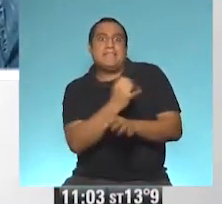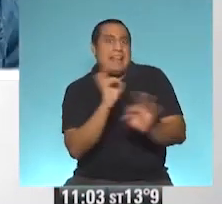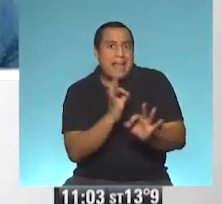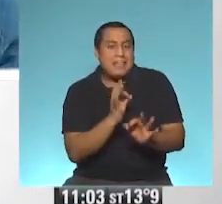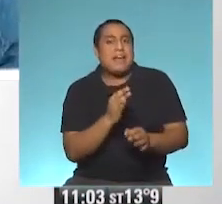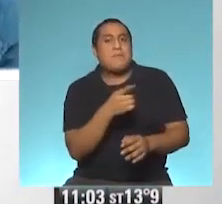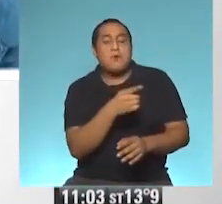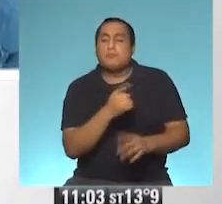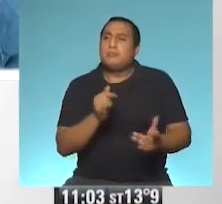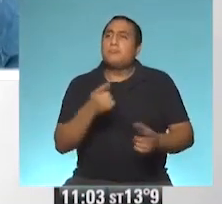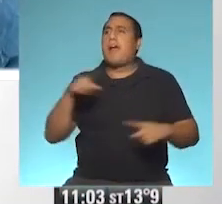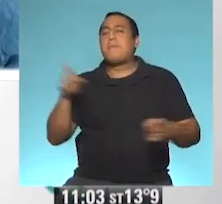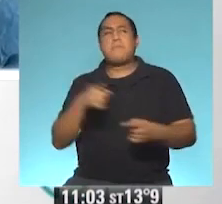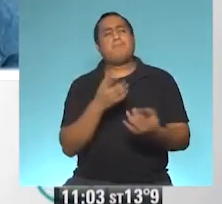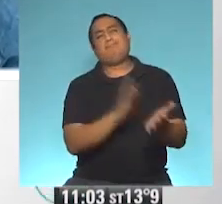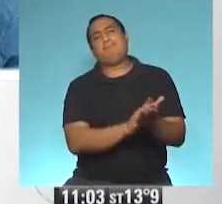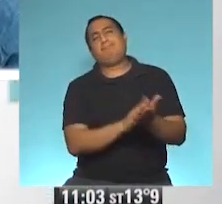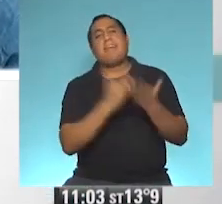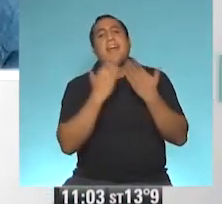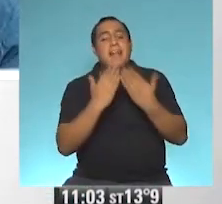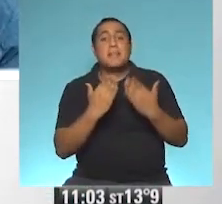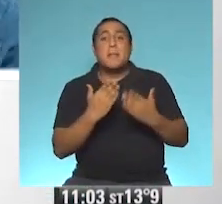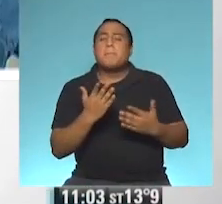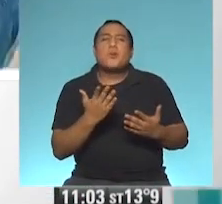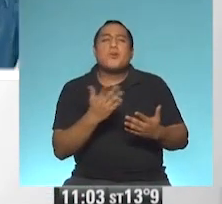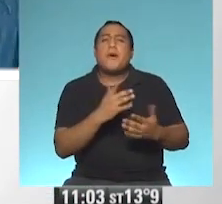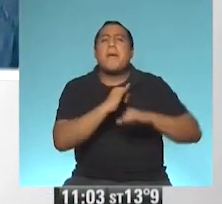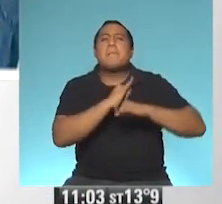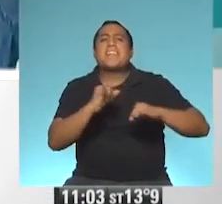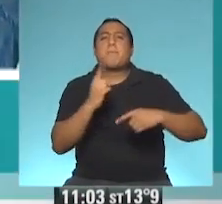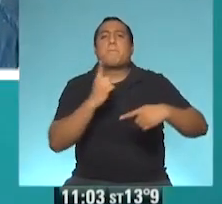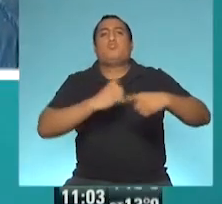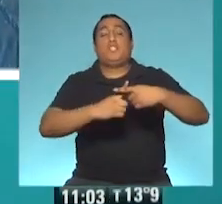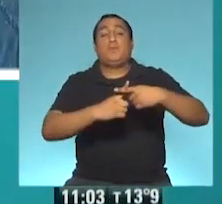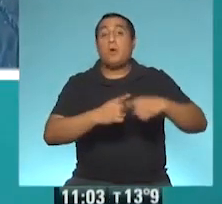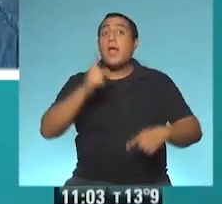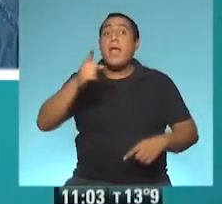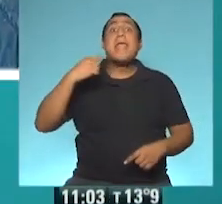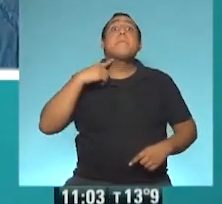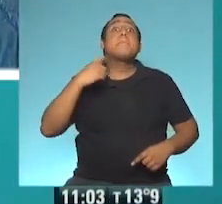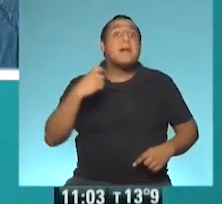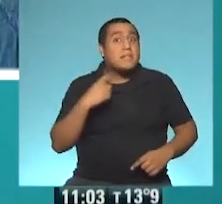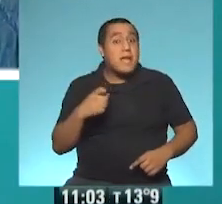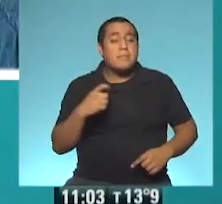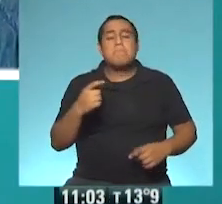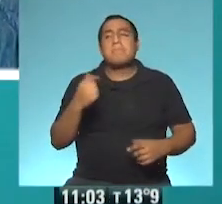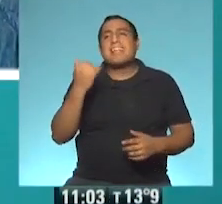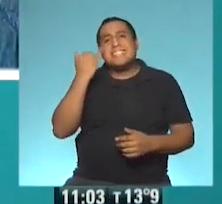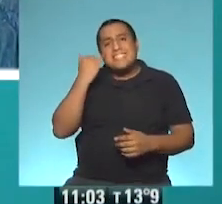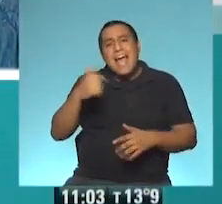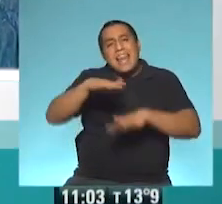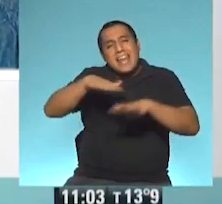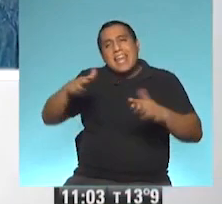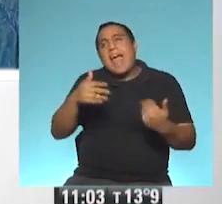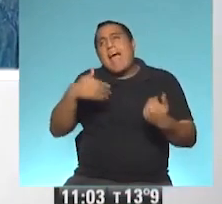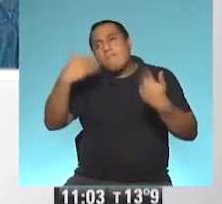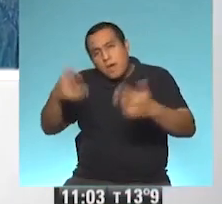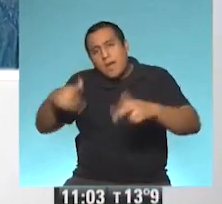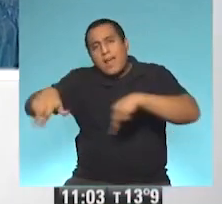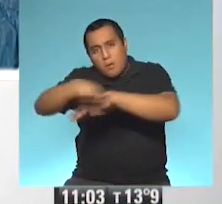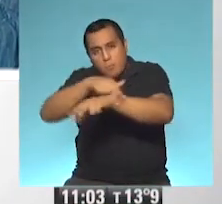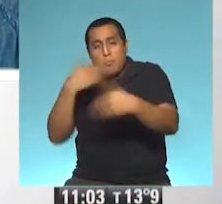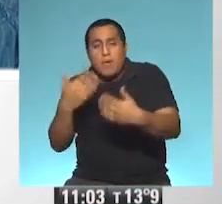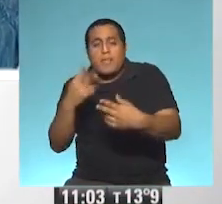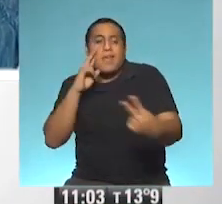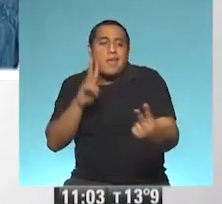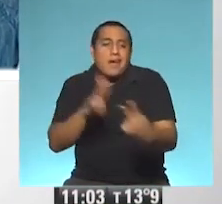esencialmente lo que creo es que tiene un mensaje positivo, ¿no? Porque ustedes en España, por ejemplo, están en una etapa en la que ya los chicos salen a la calle, quizás se encuentran